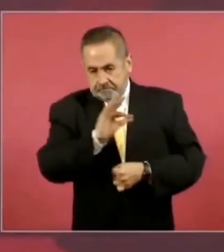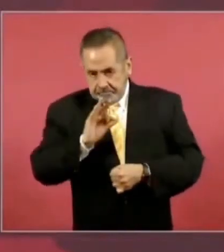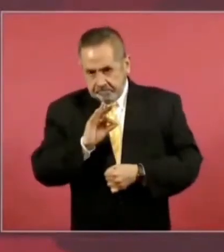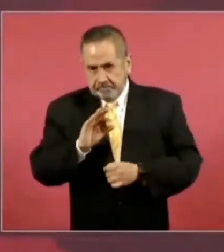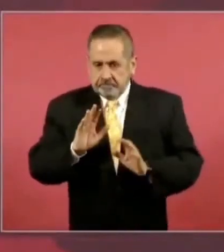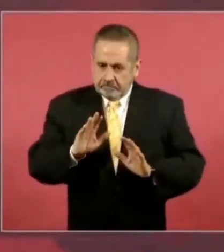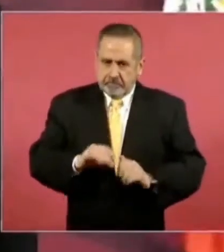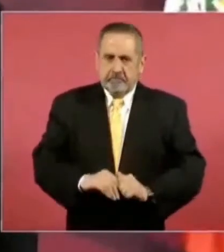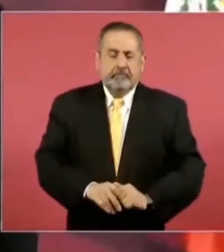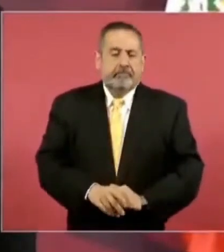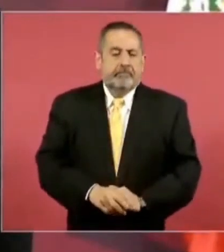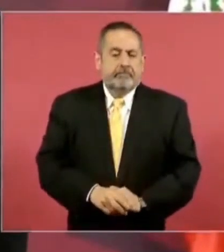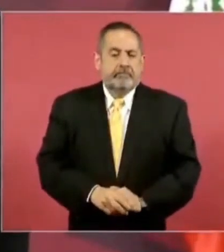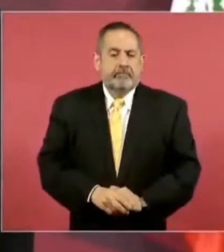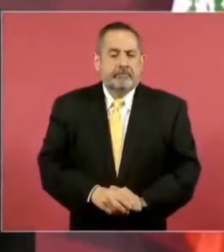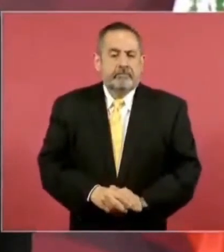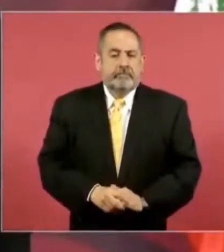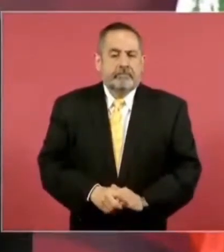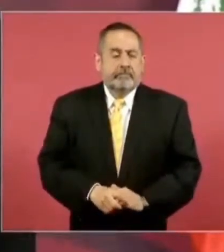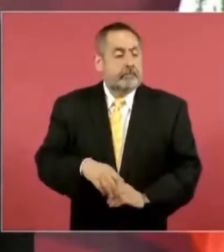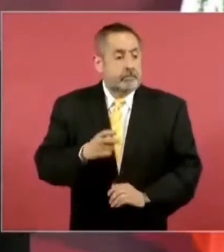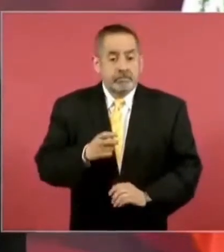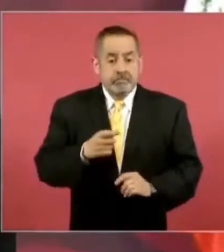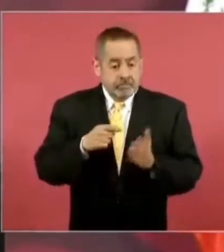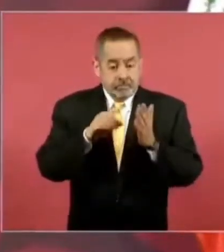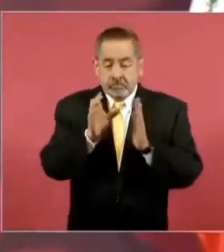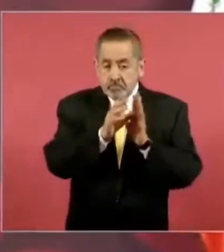Y eso se quitó.